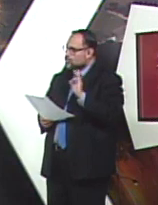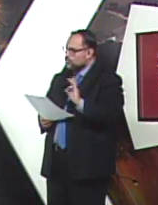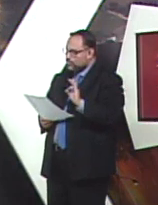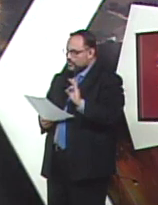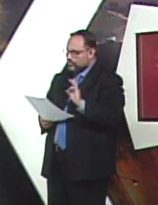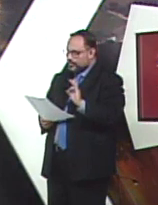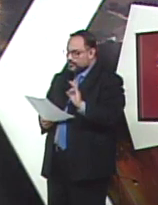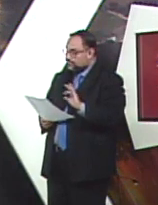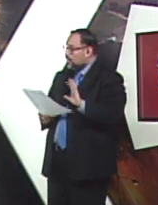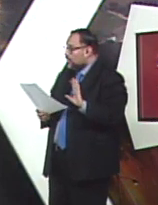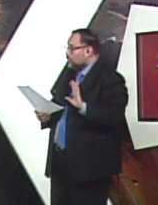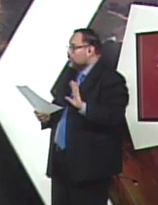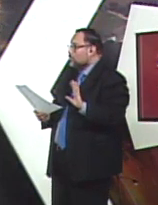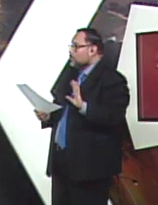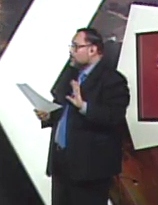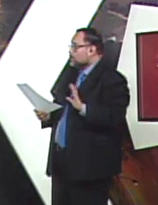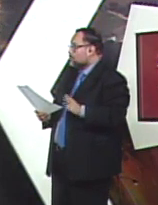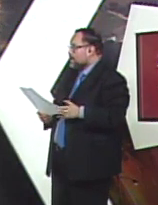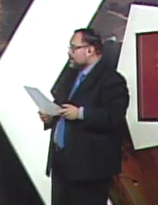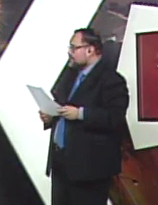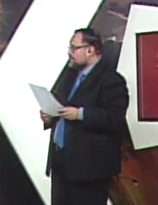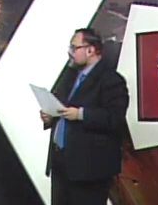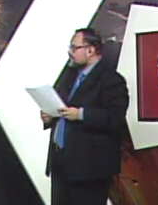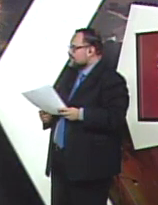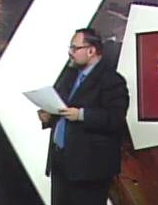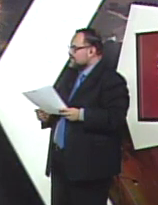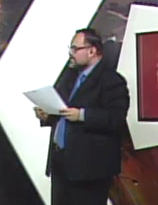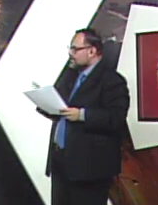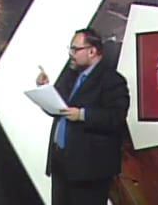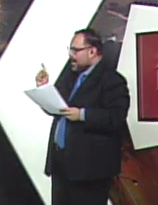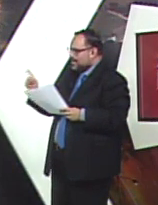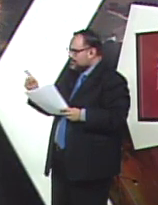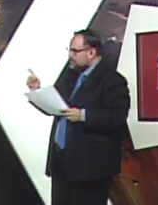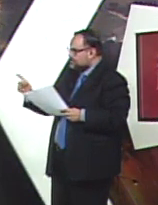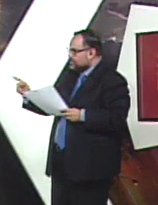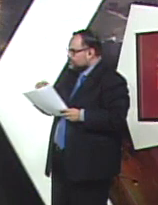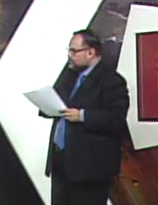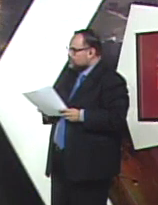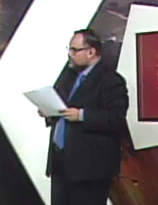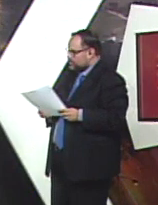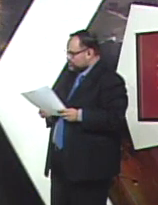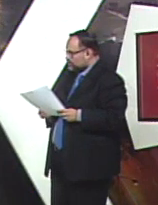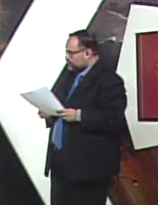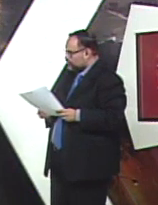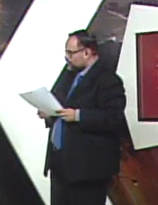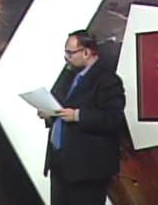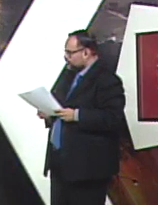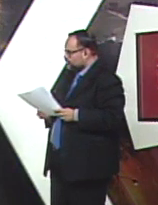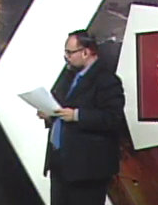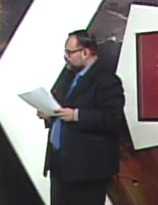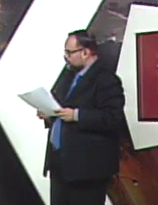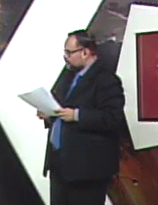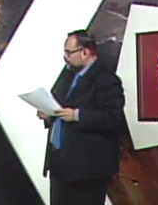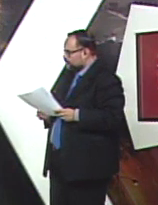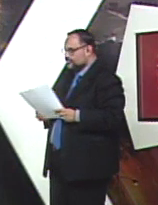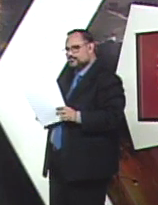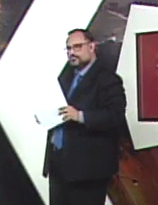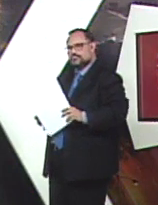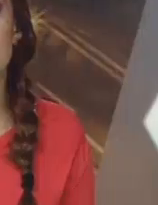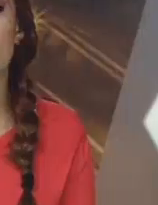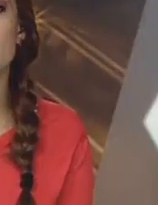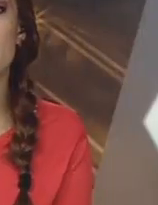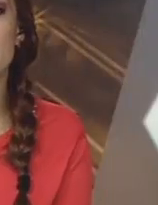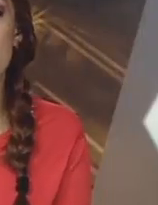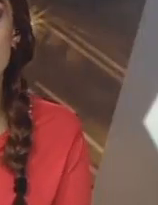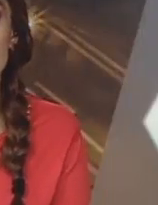es el número de muertes. Pero, ¿te parece si antes de ver eso tenemos otra información? Por supuesto que